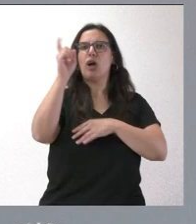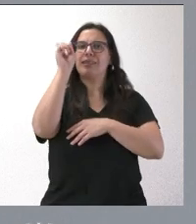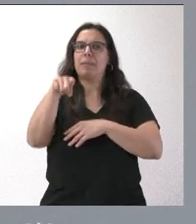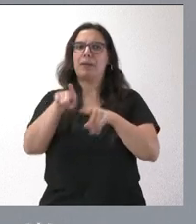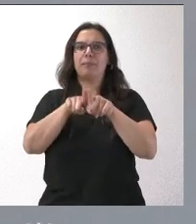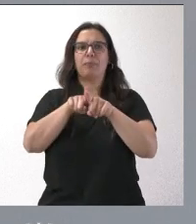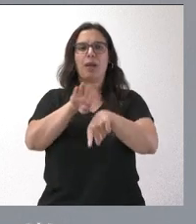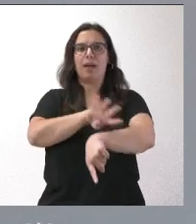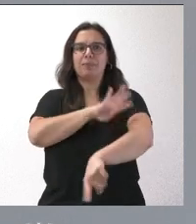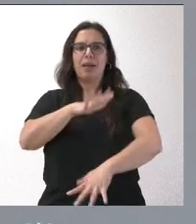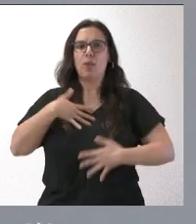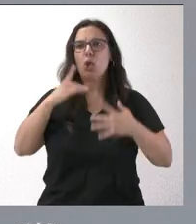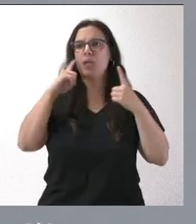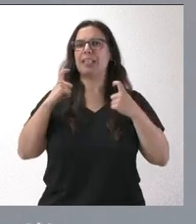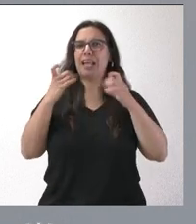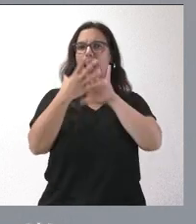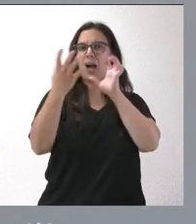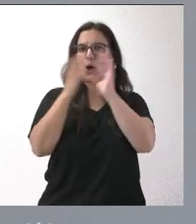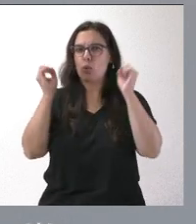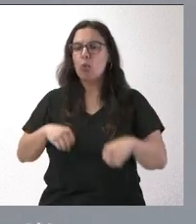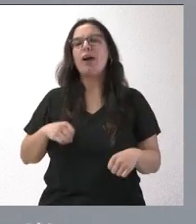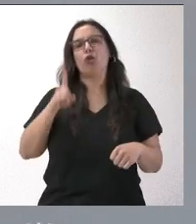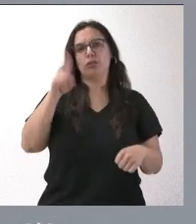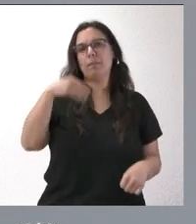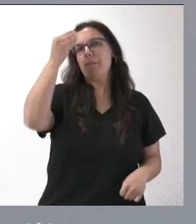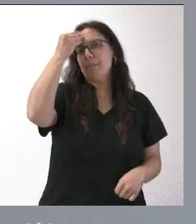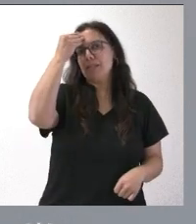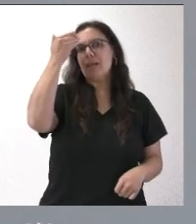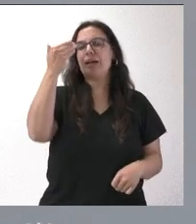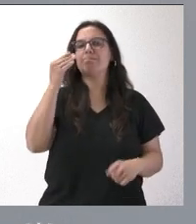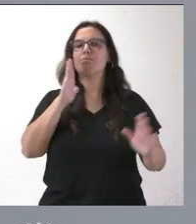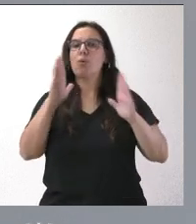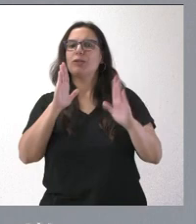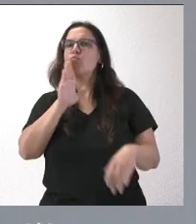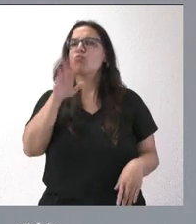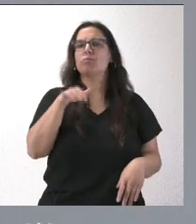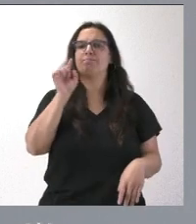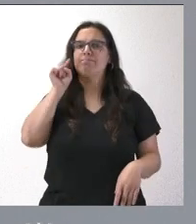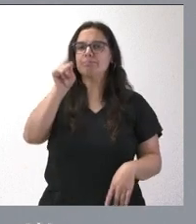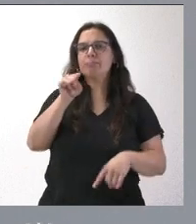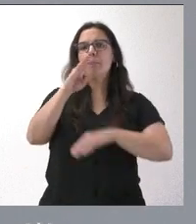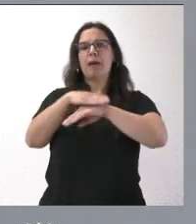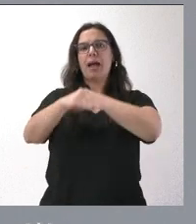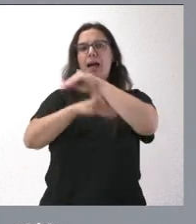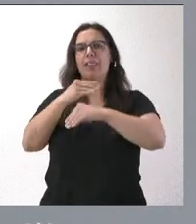y de búsqueda de acuerdos. Bueno, también hay que pensar cuál sería el momento más adecuado para encontrar ese clima adecuado para los acuerdos.